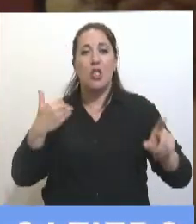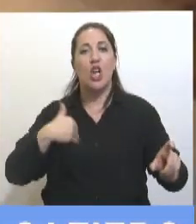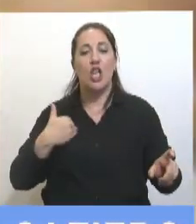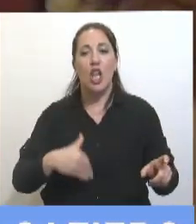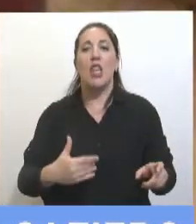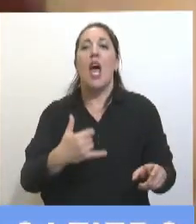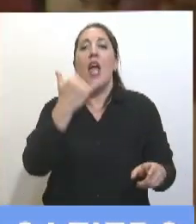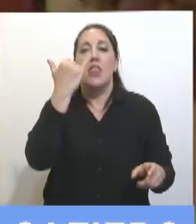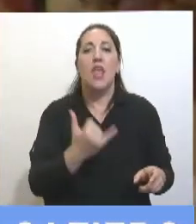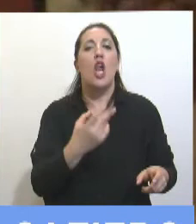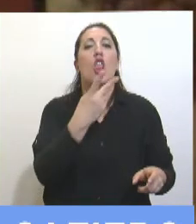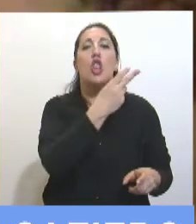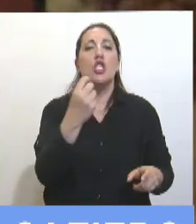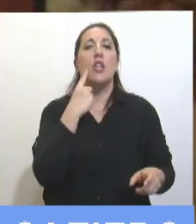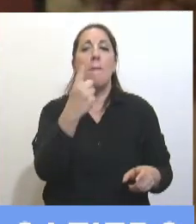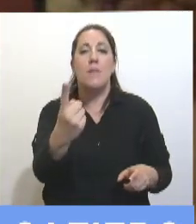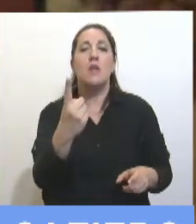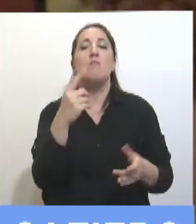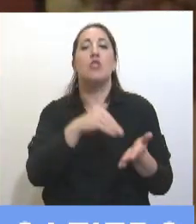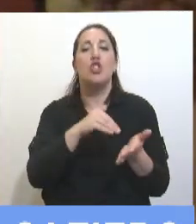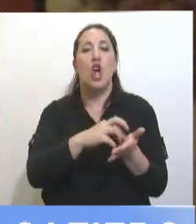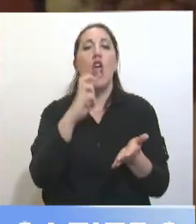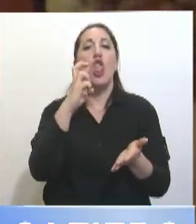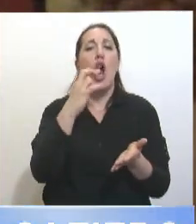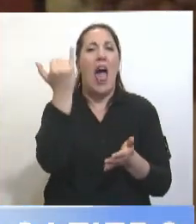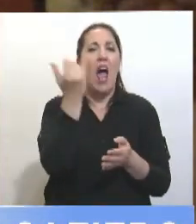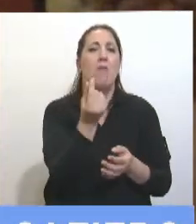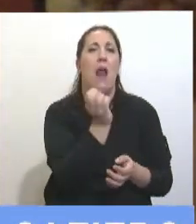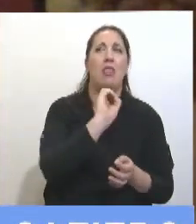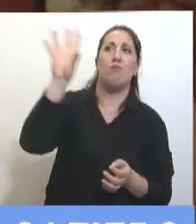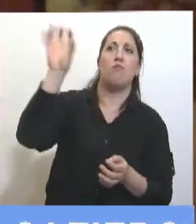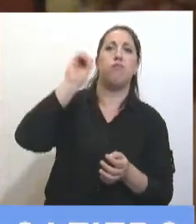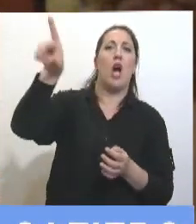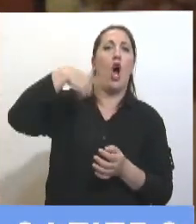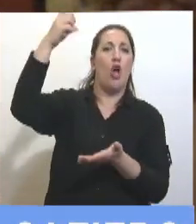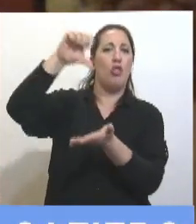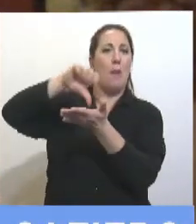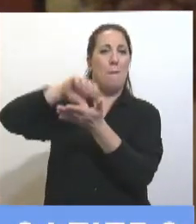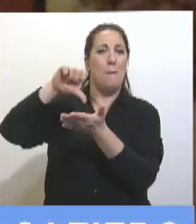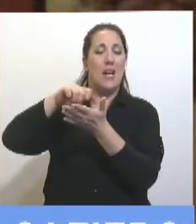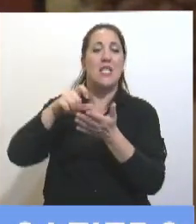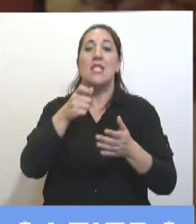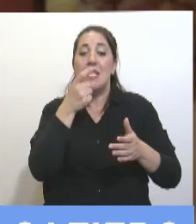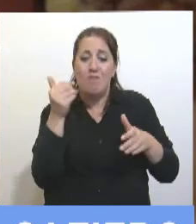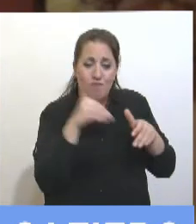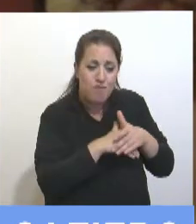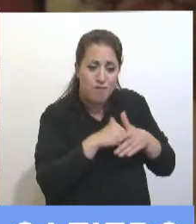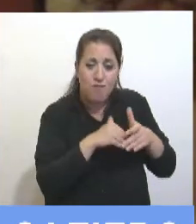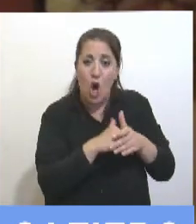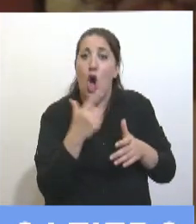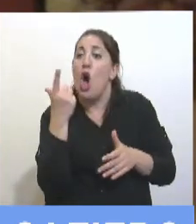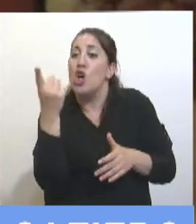dice que tienen 200 mil millones de dólares fuera del país. Hacen una pequeña vaquita y compran